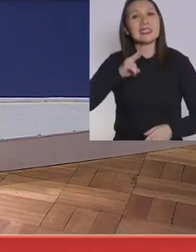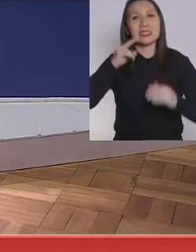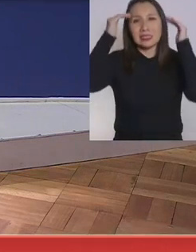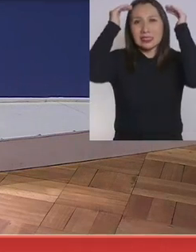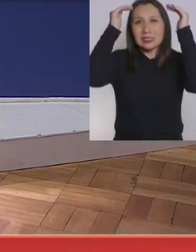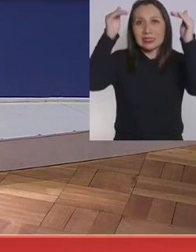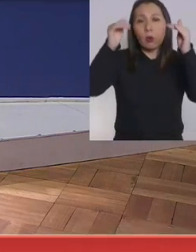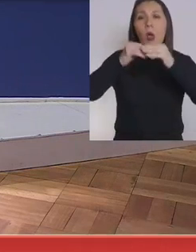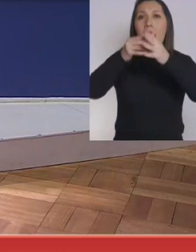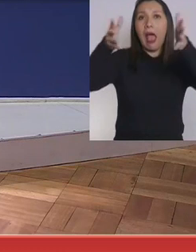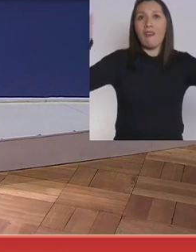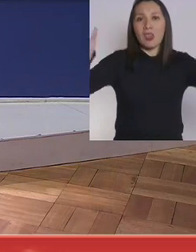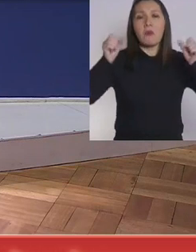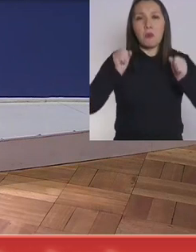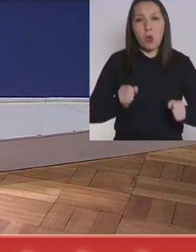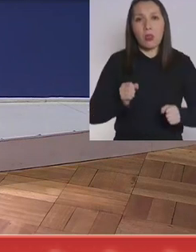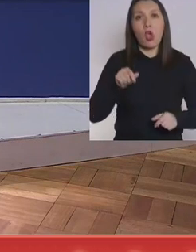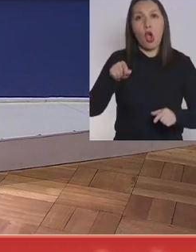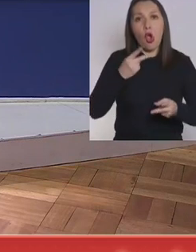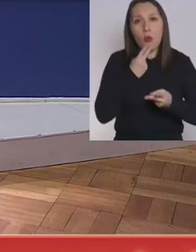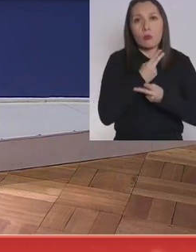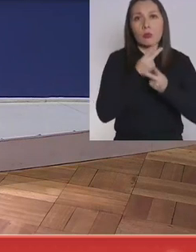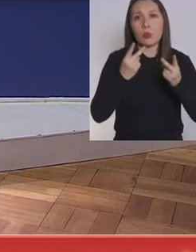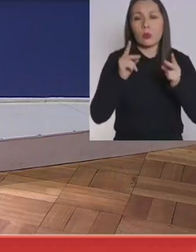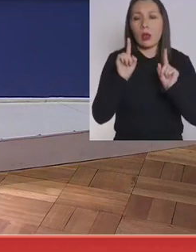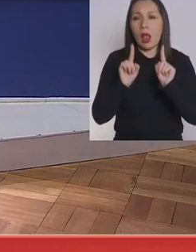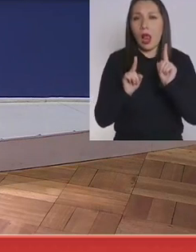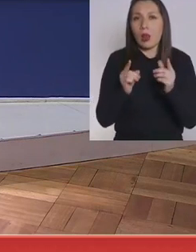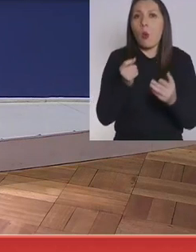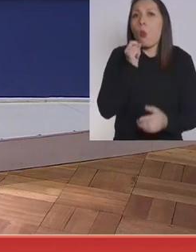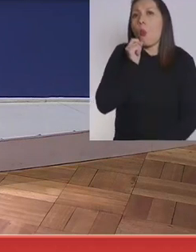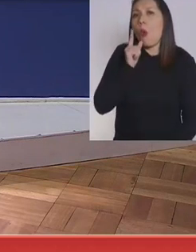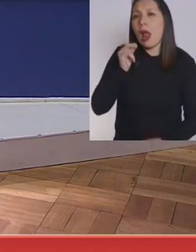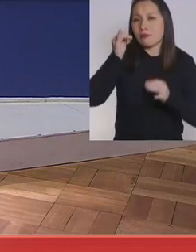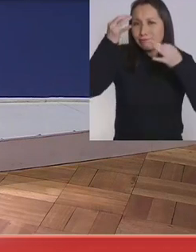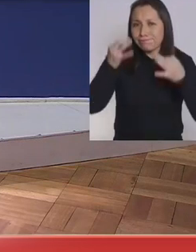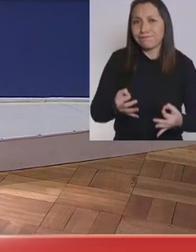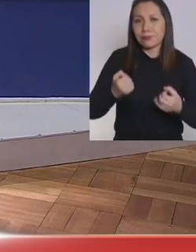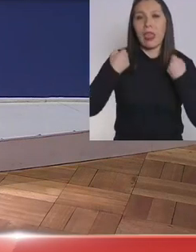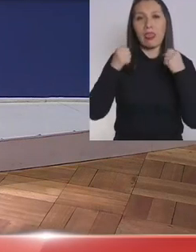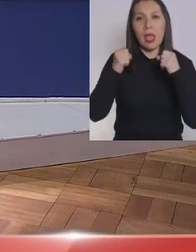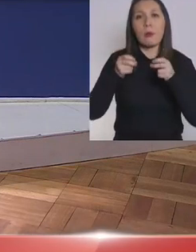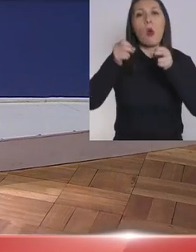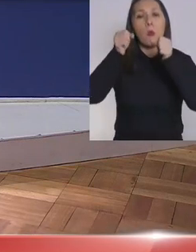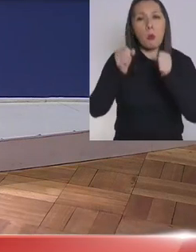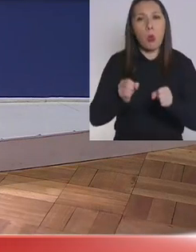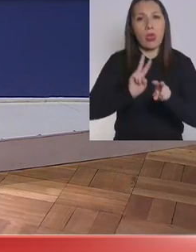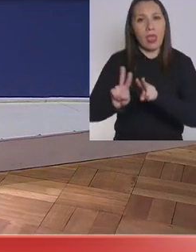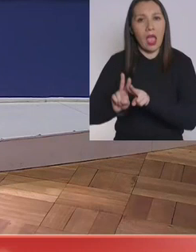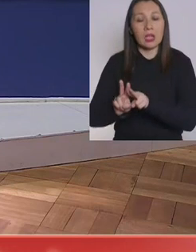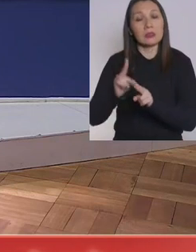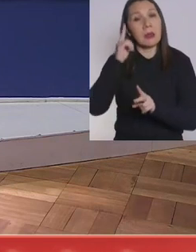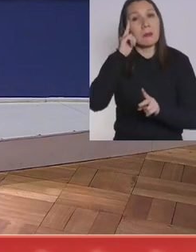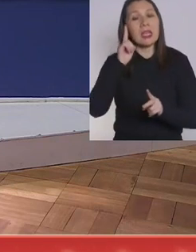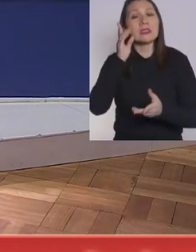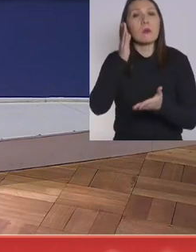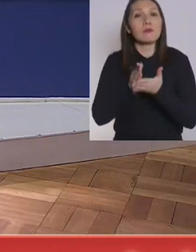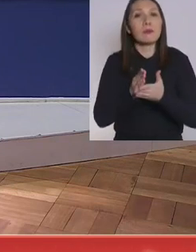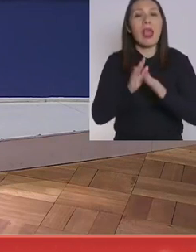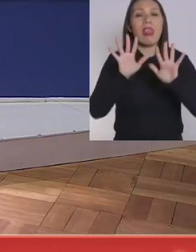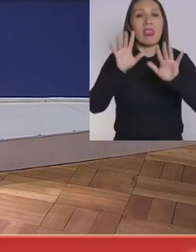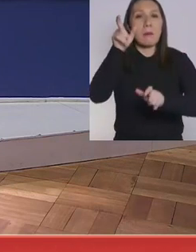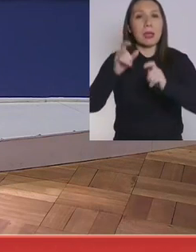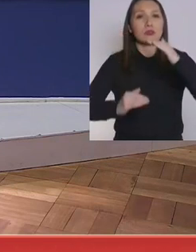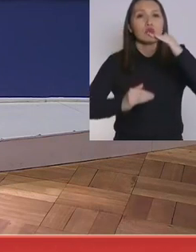y hoy ya se emite una resolución al respecto. ¿Qué deportes propiamente tal se van a poder practicar más allá de este límite de 10